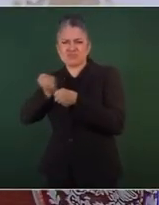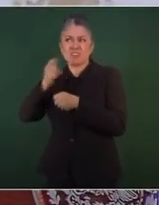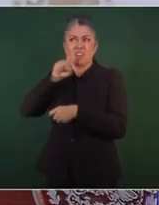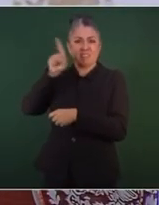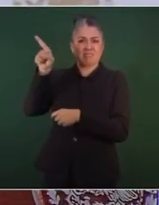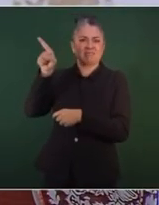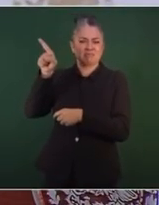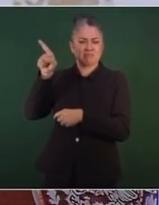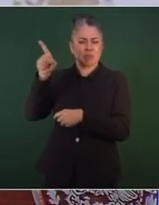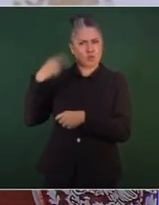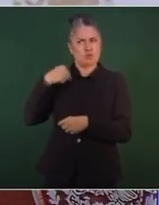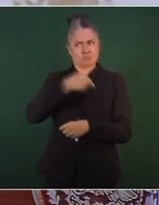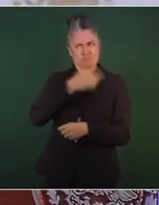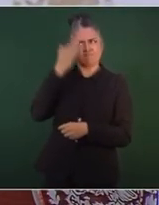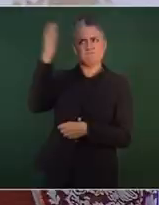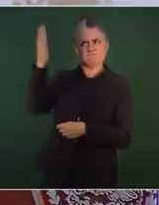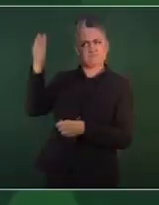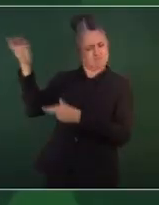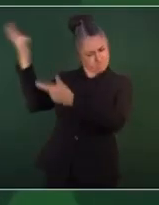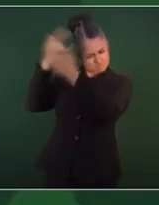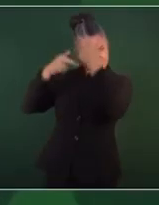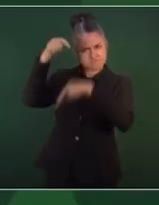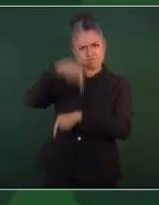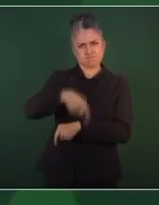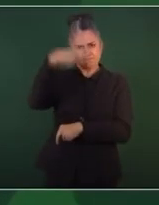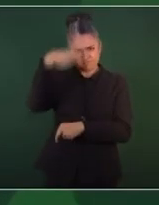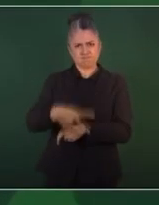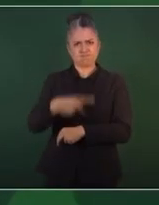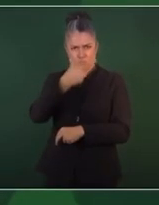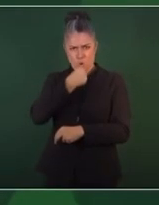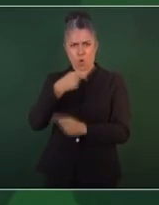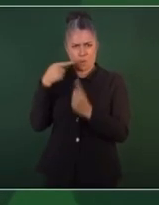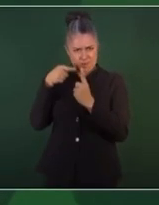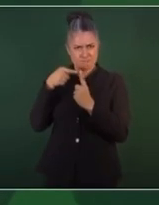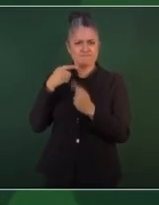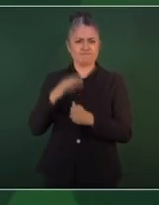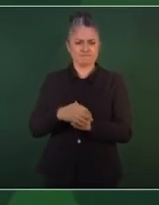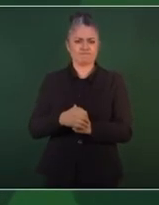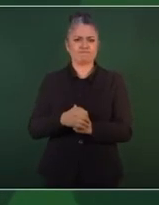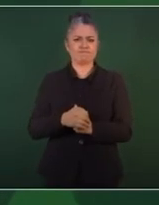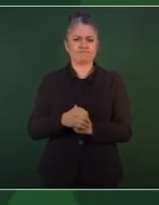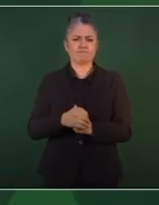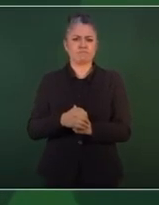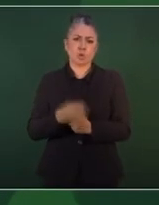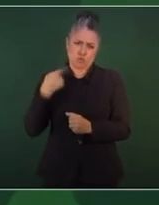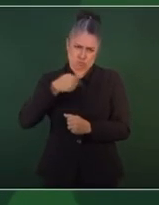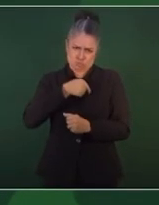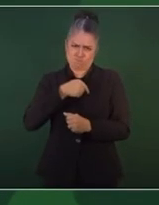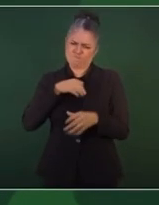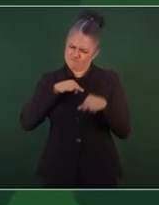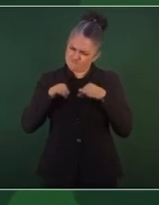extraditen y estamos trabajando en eso,